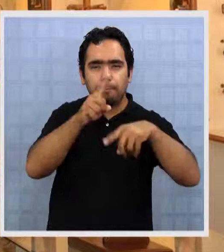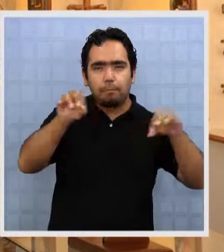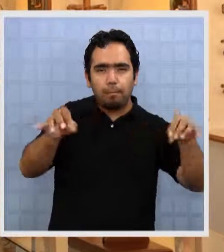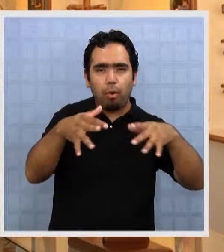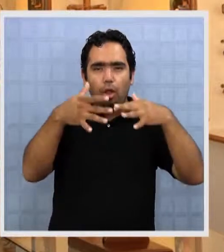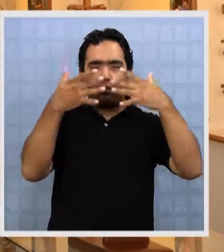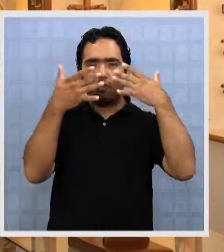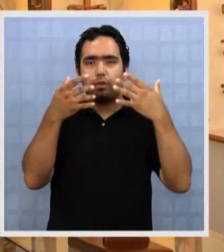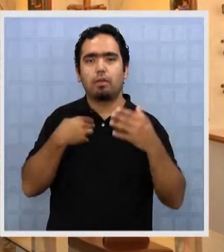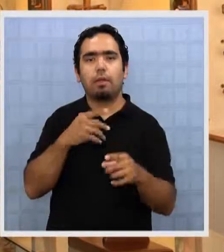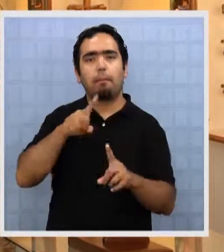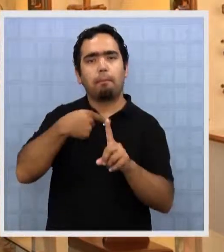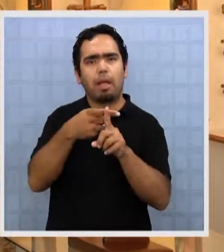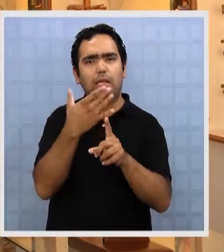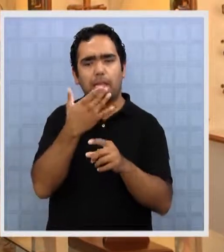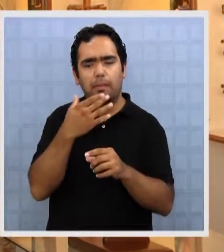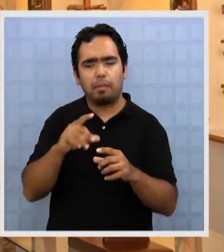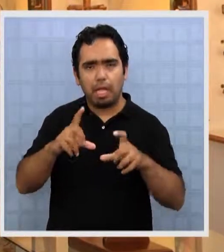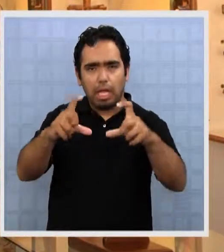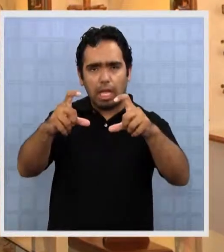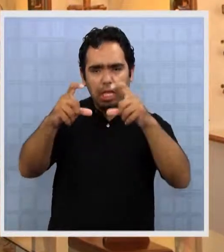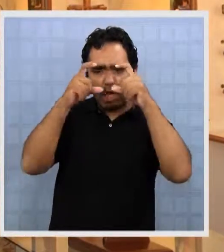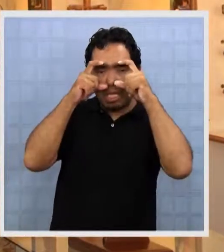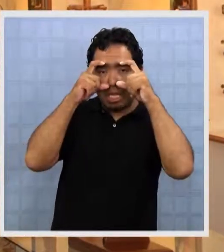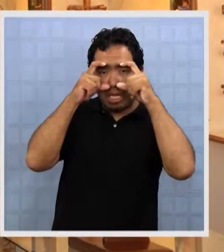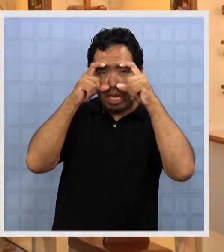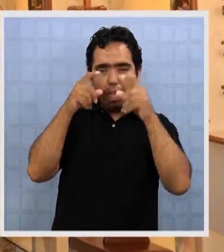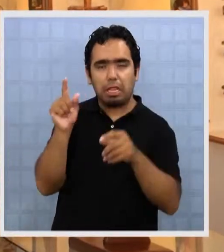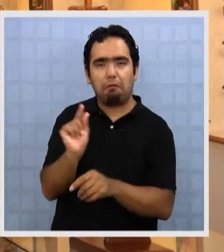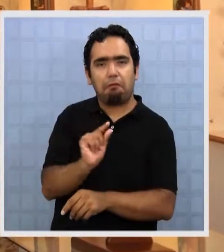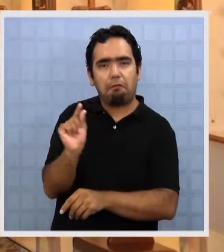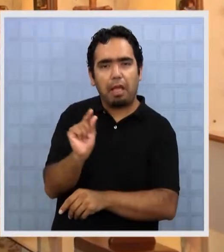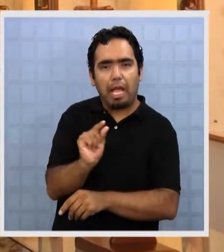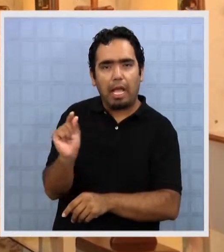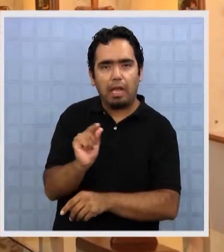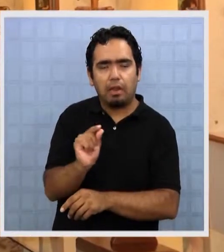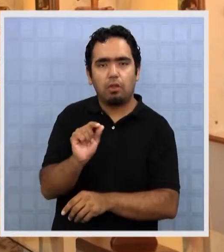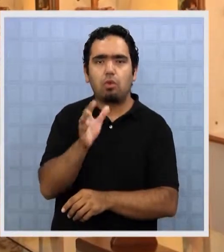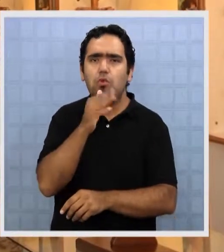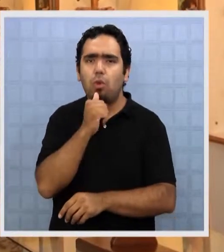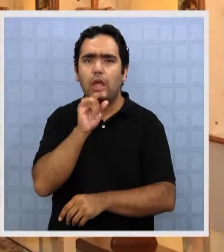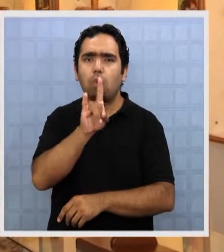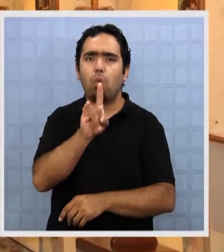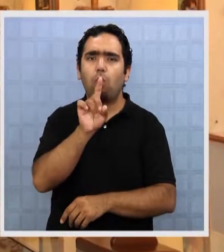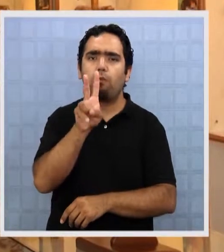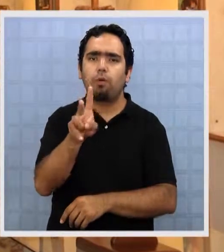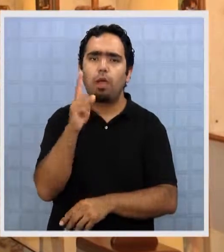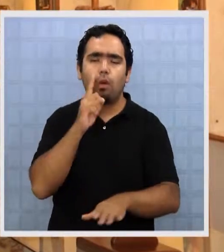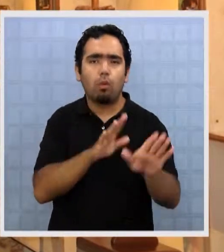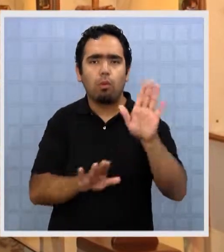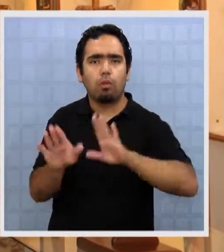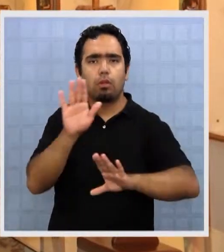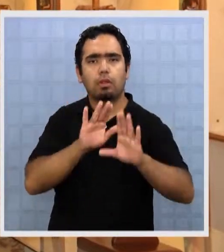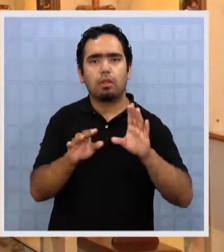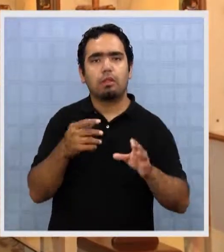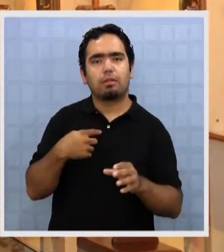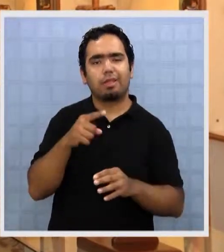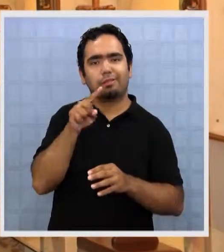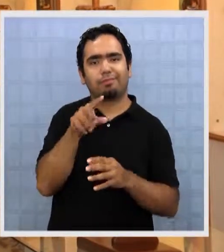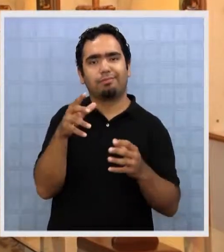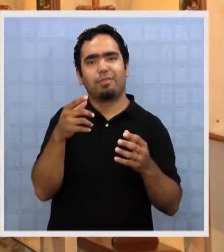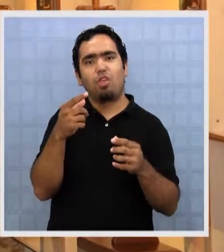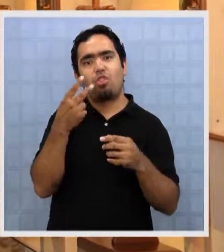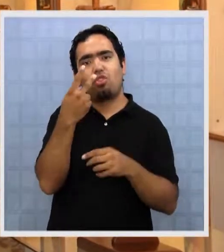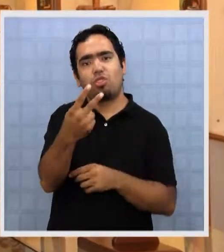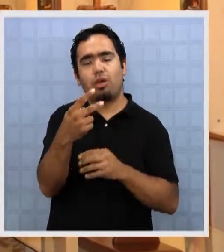Aparte, si a esto le sumamos que te estás colocando un cristal que no es un cristal con filtro B, estás juntando los dos factores más un